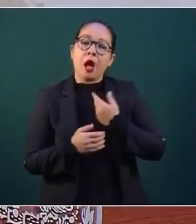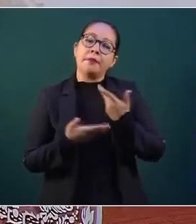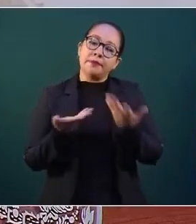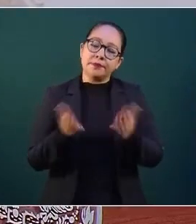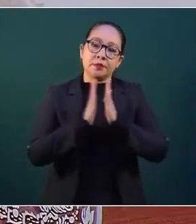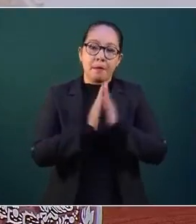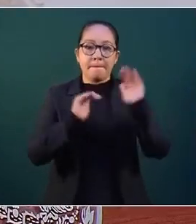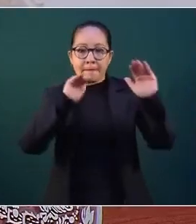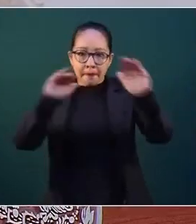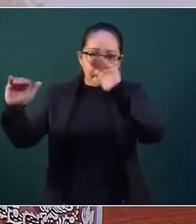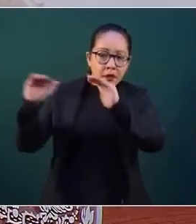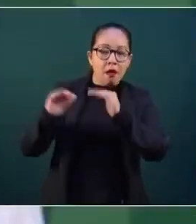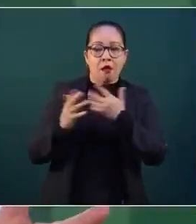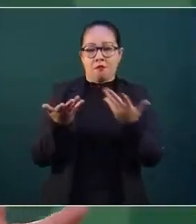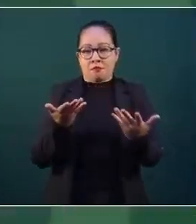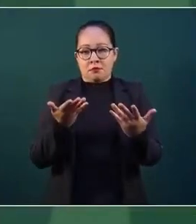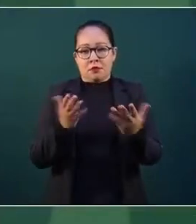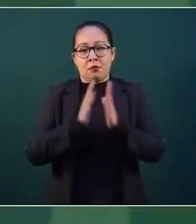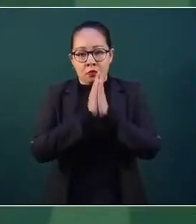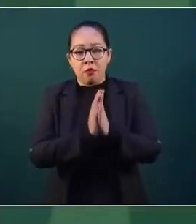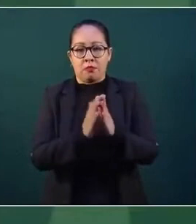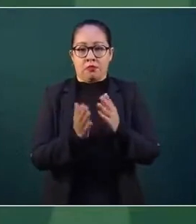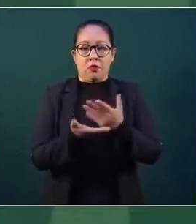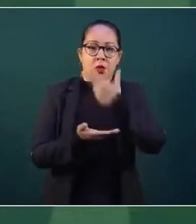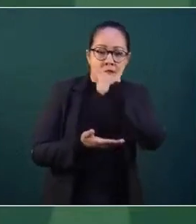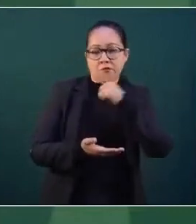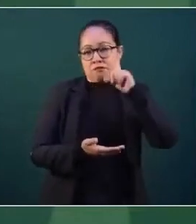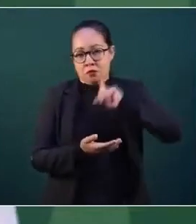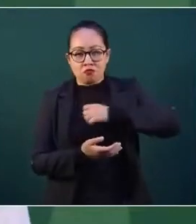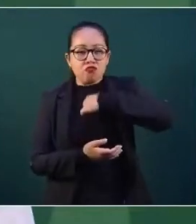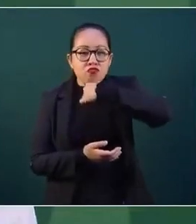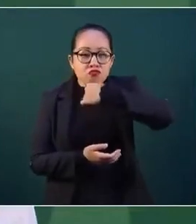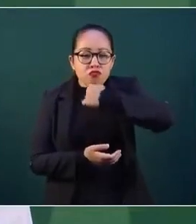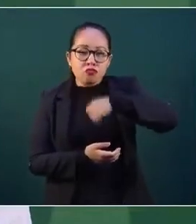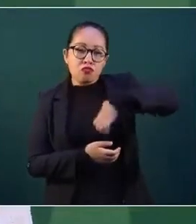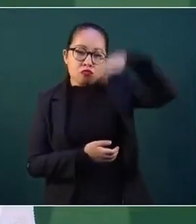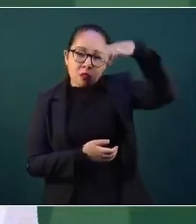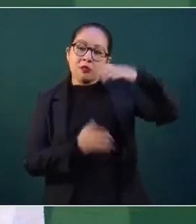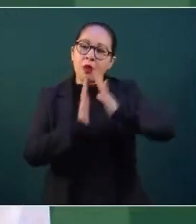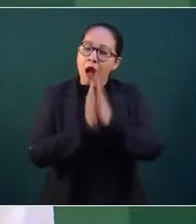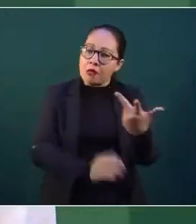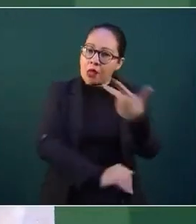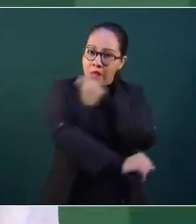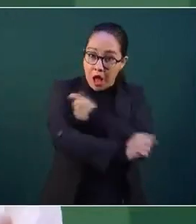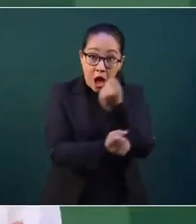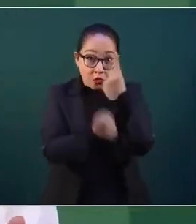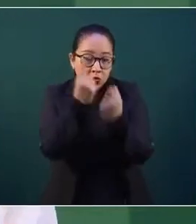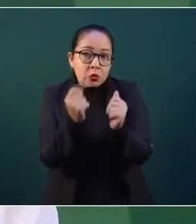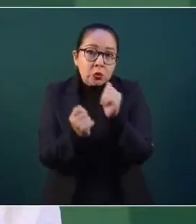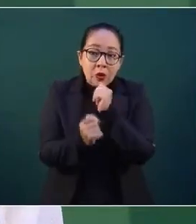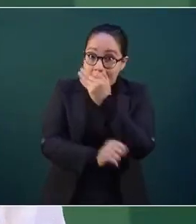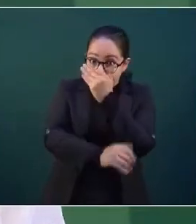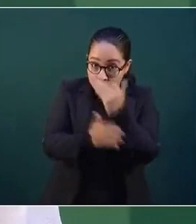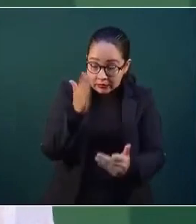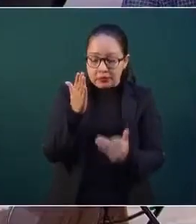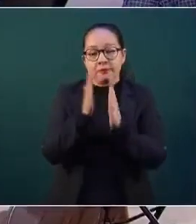En su tradicional conferencia mañanera realizada en el Museo Naval de Veracruz, el presidente Andrés Manuel López Obrador informó que en Veracruz y Oaxaca se acelerará la